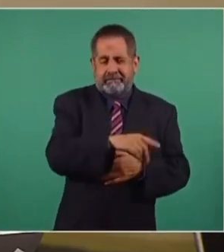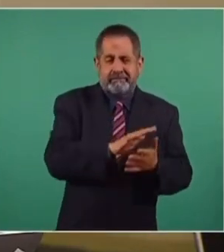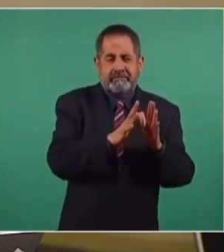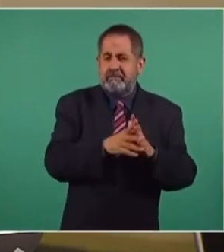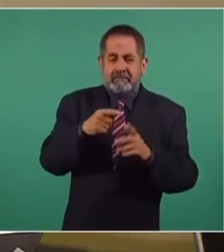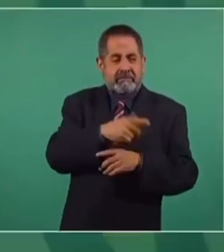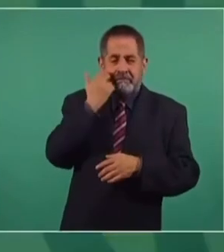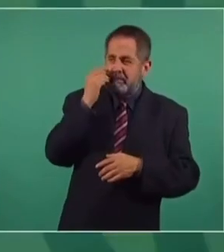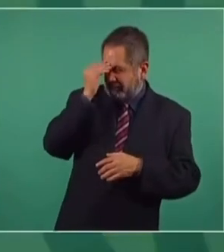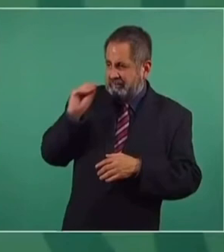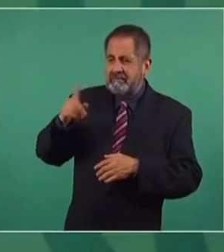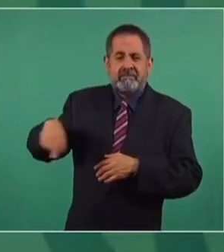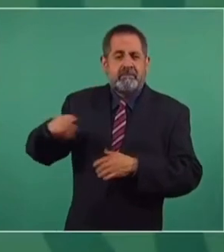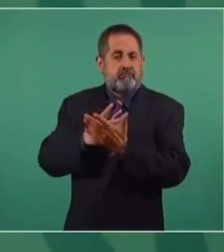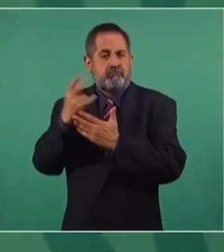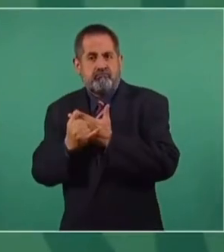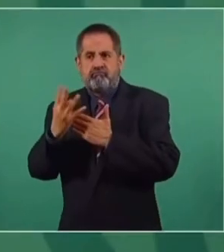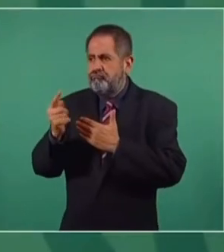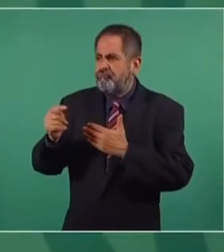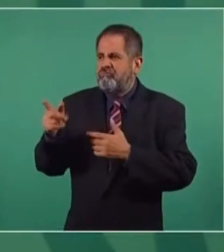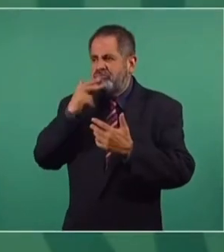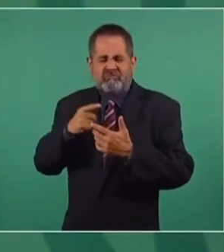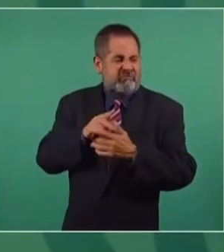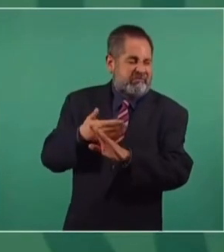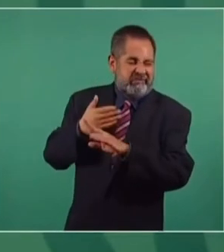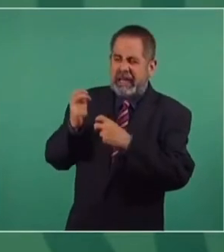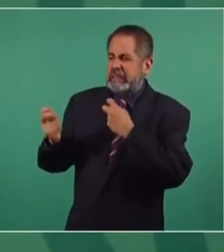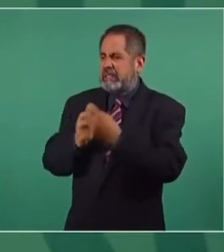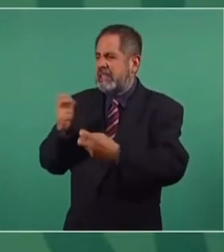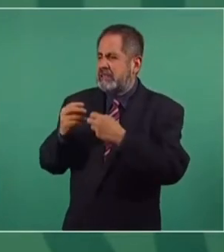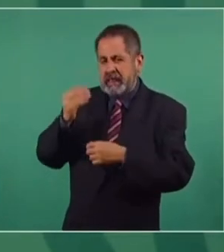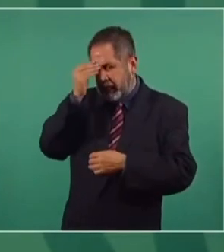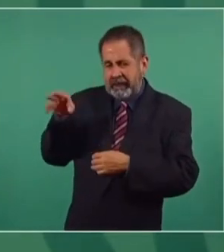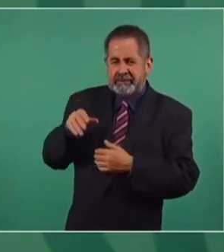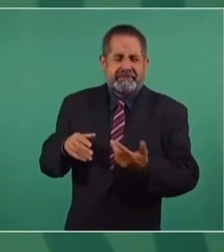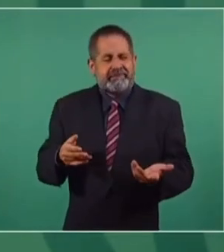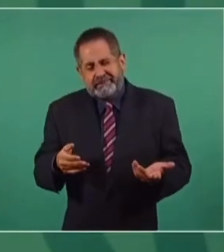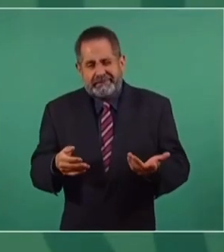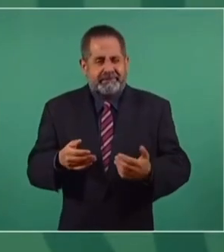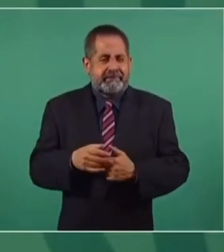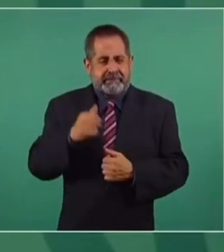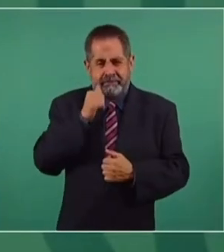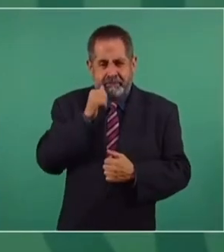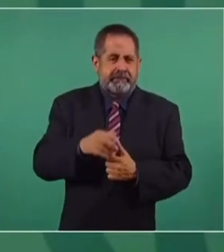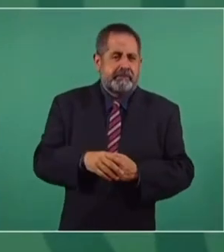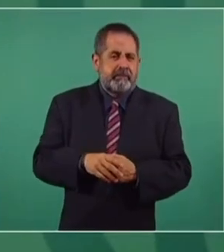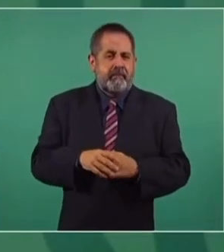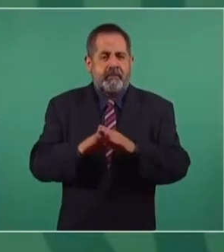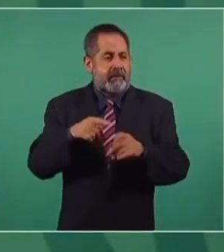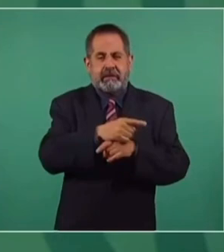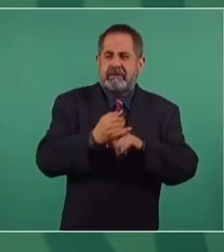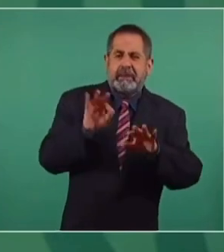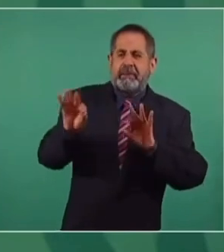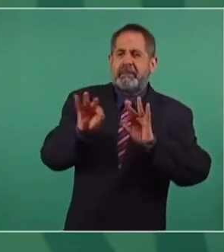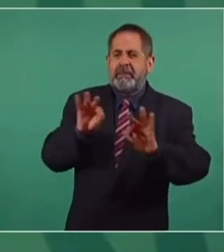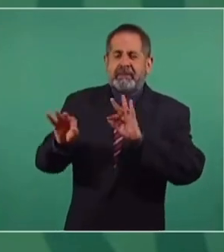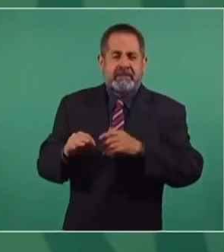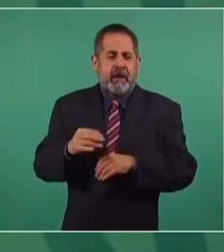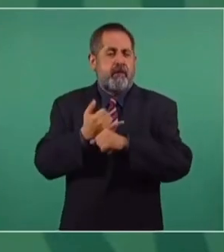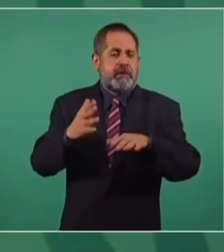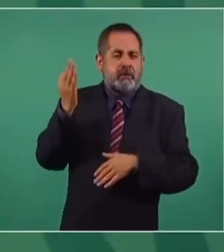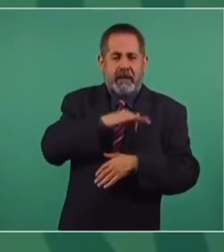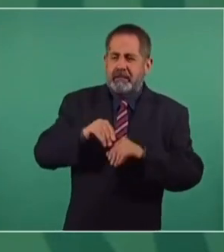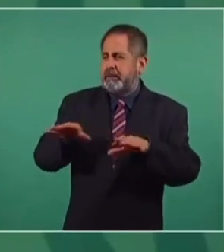el descrédito de nuestro proyecto. Es parte de la campaña de desinformación, de ataques